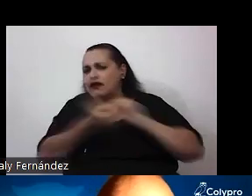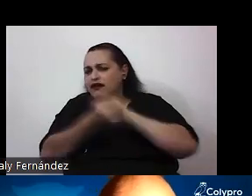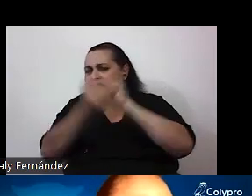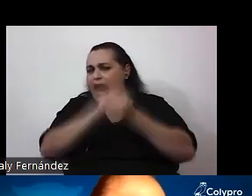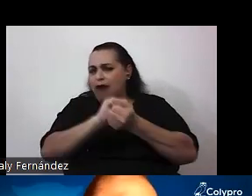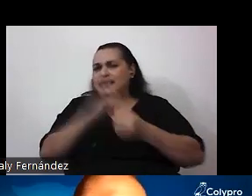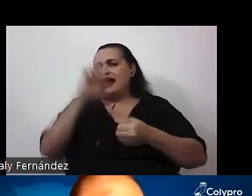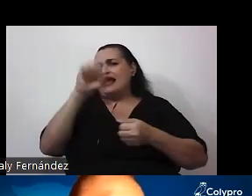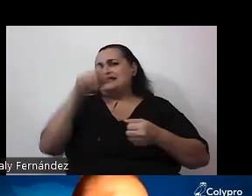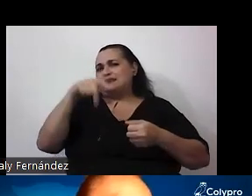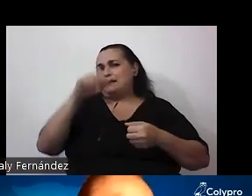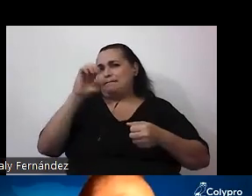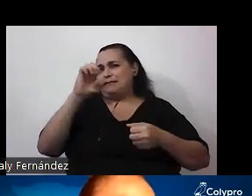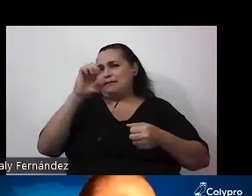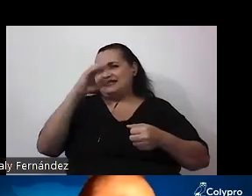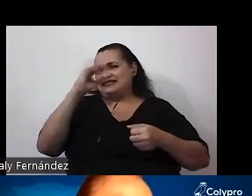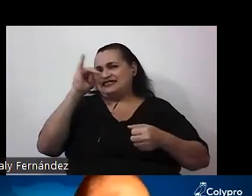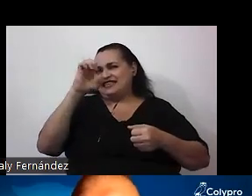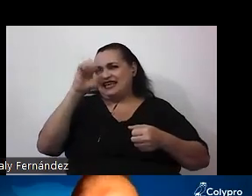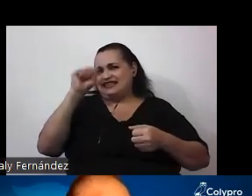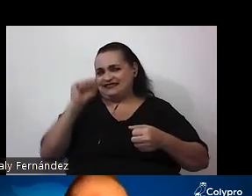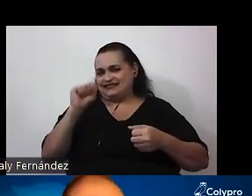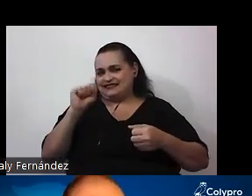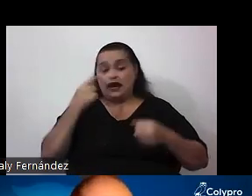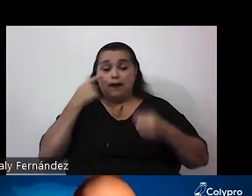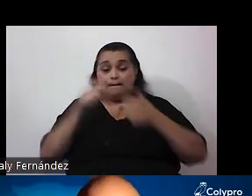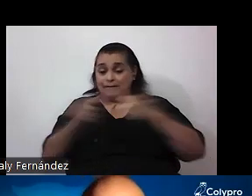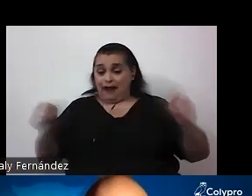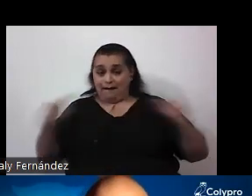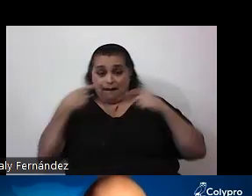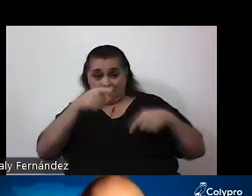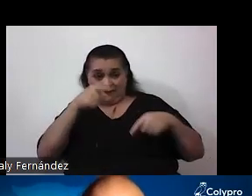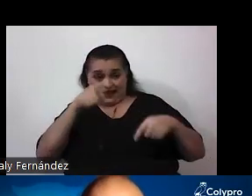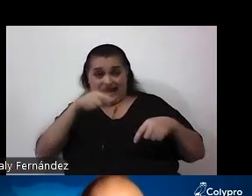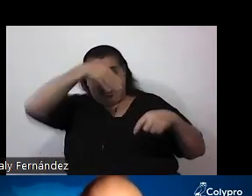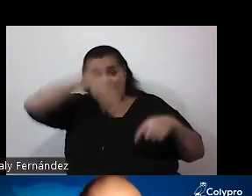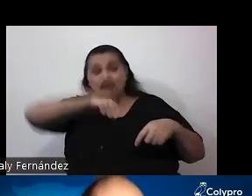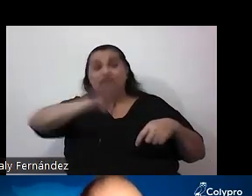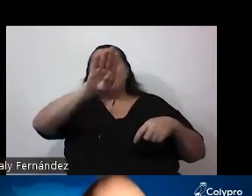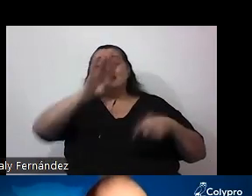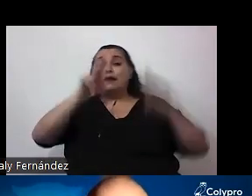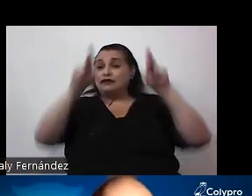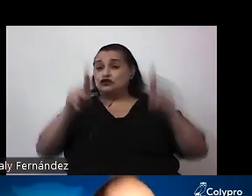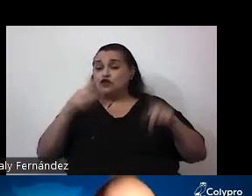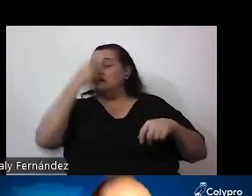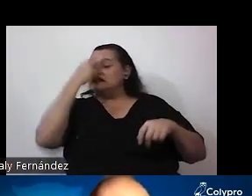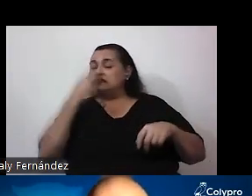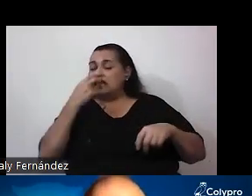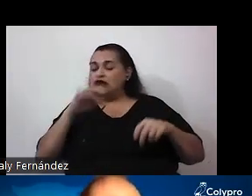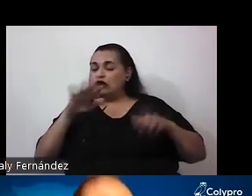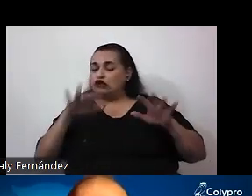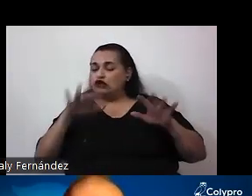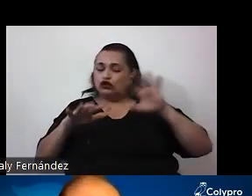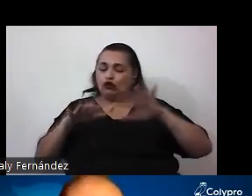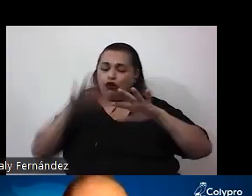En imagen ven el elefante y las personas no videntes que palpan al elefante por